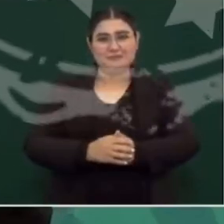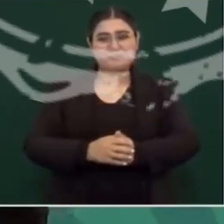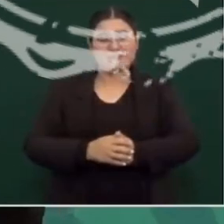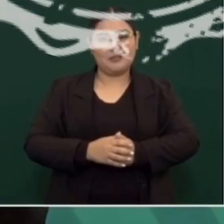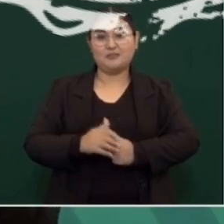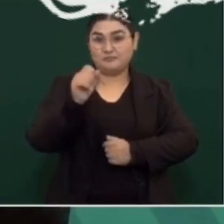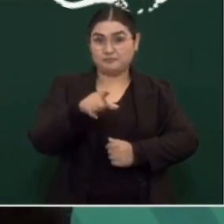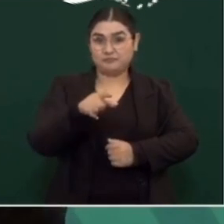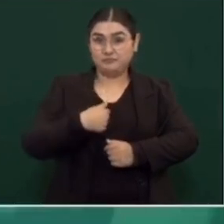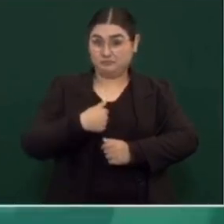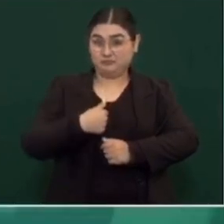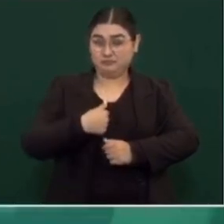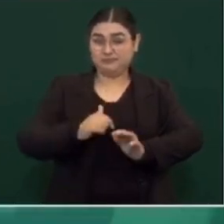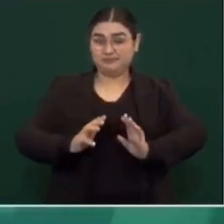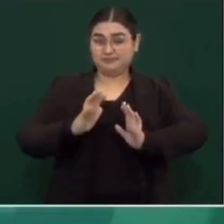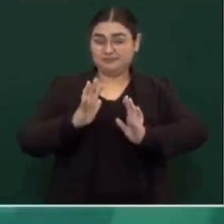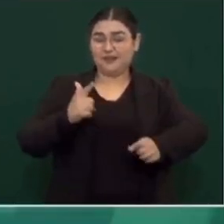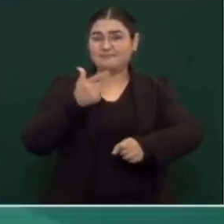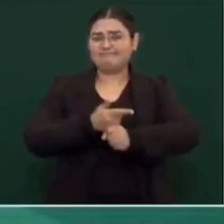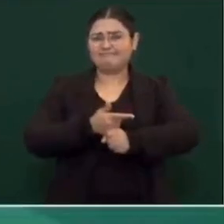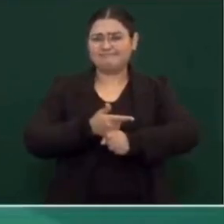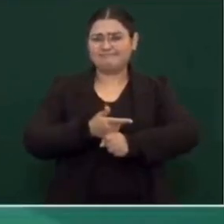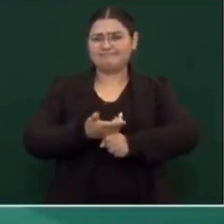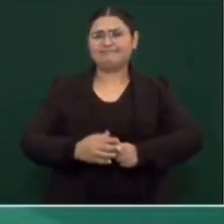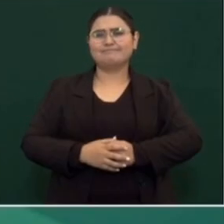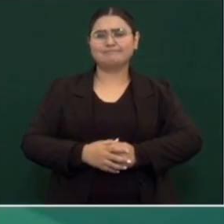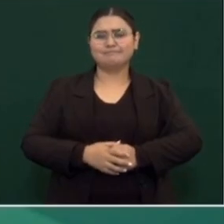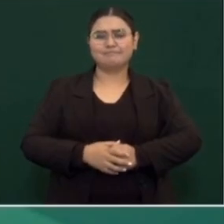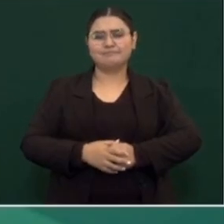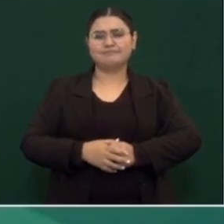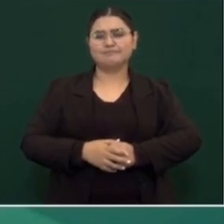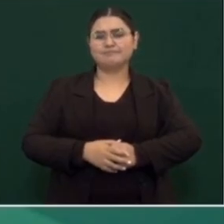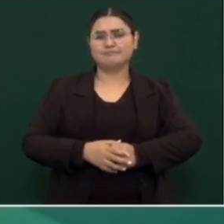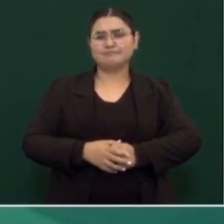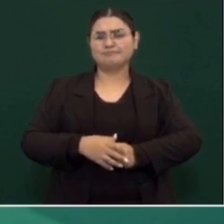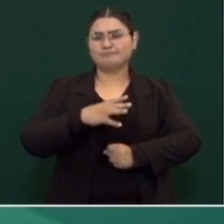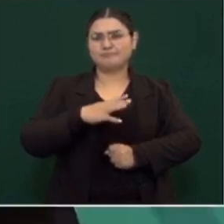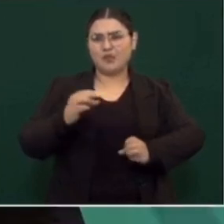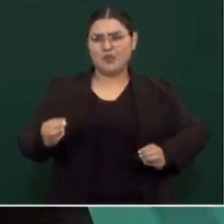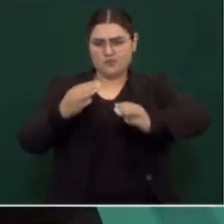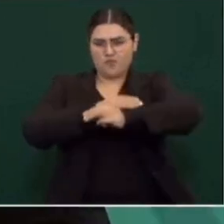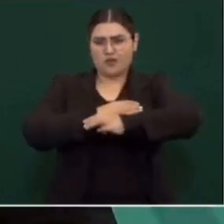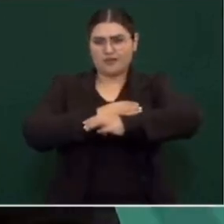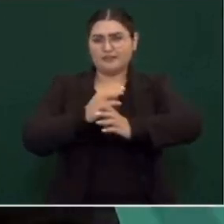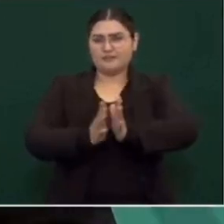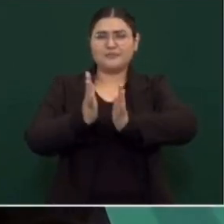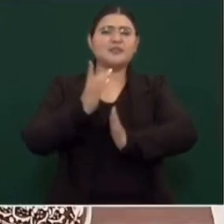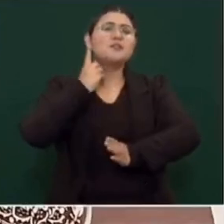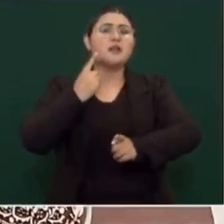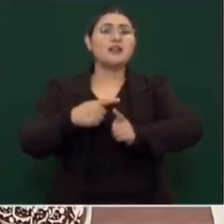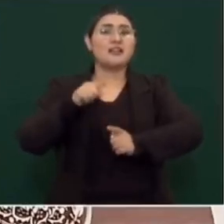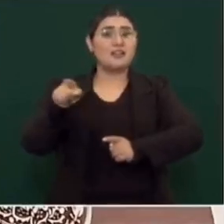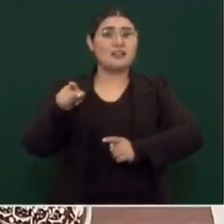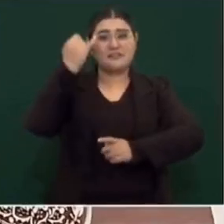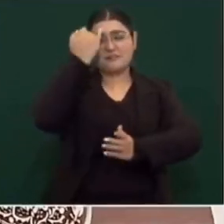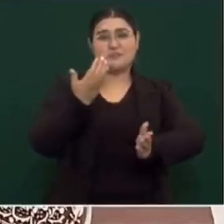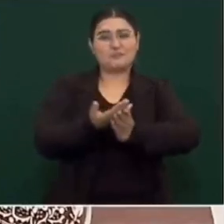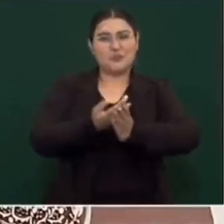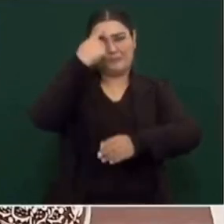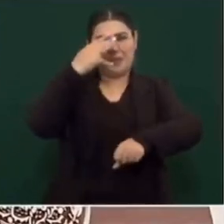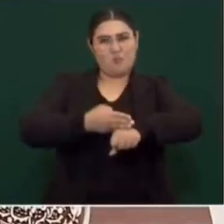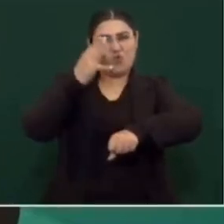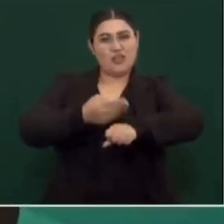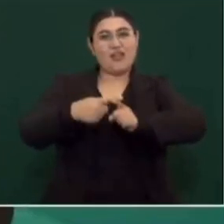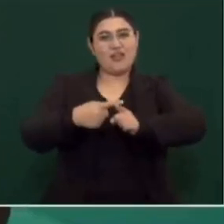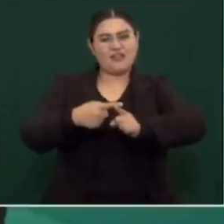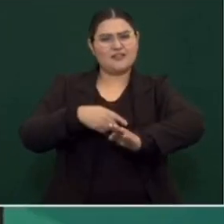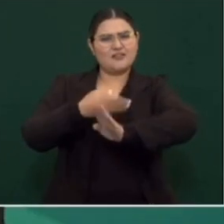Por cierto, ya me enteré de que fue una diputada de Morena la que propuso lo del aumento de la multa a